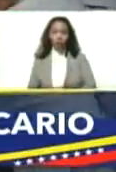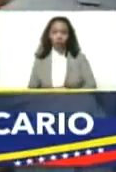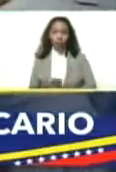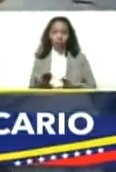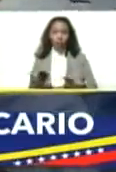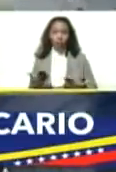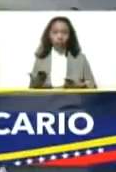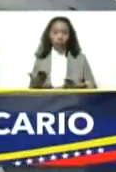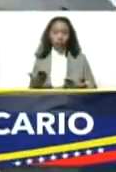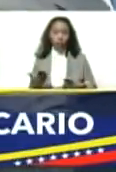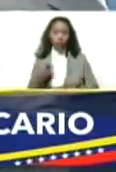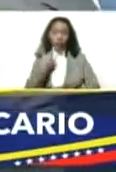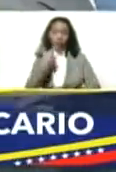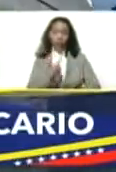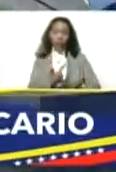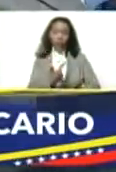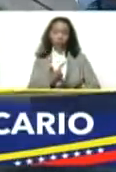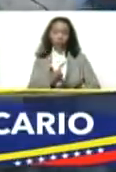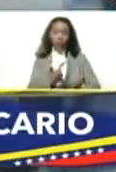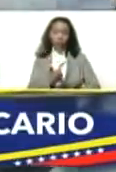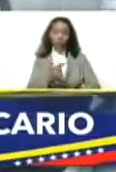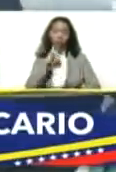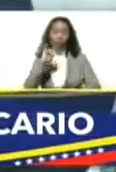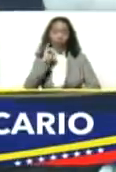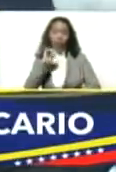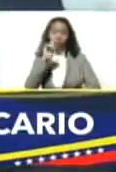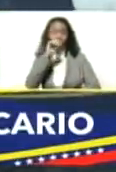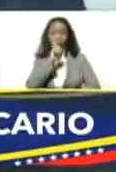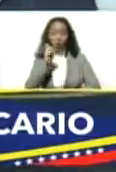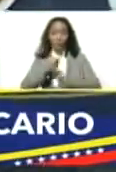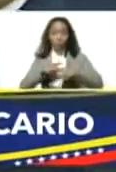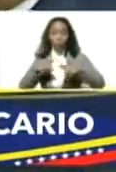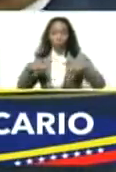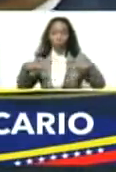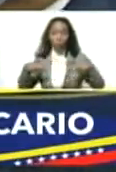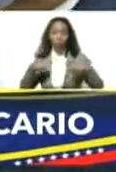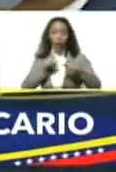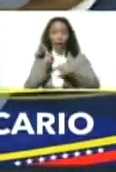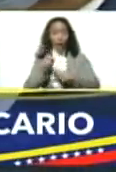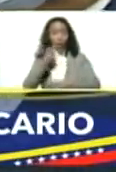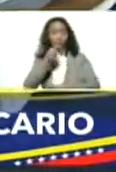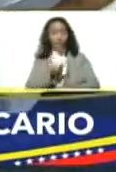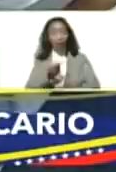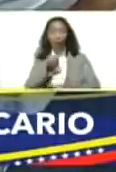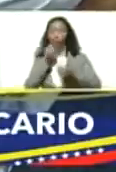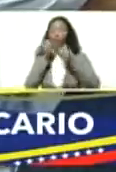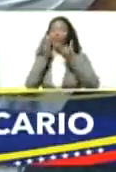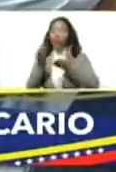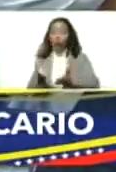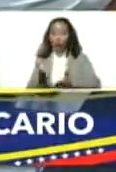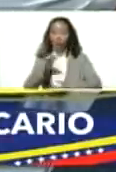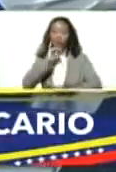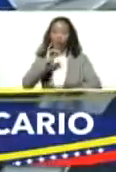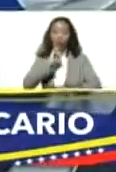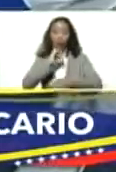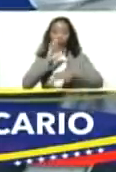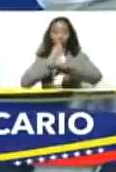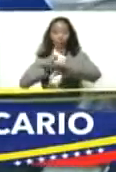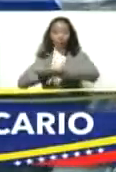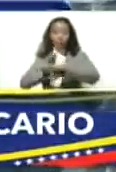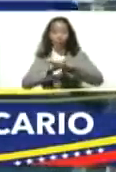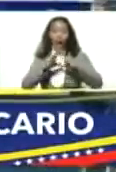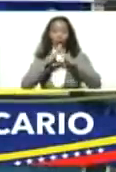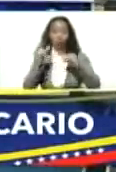decir la noticia de un año de crecimiento es decir buenas noticias para todos